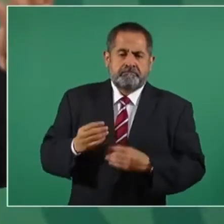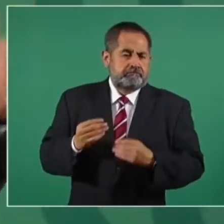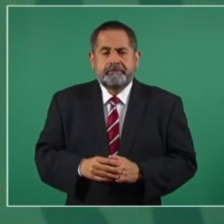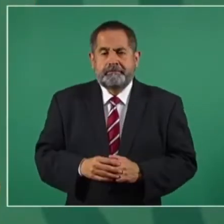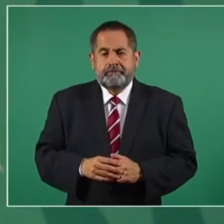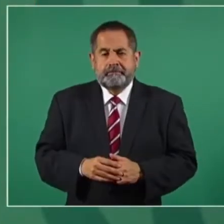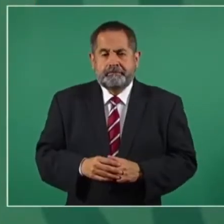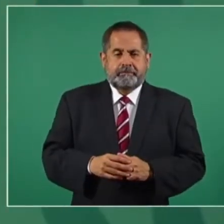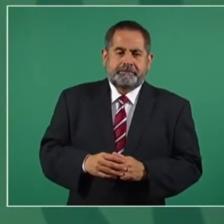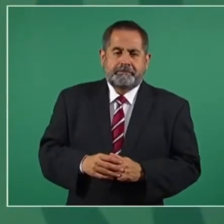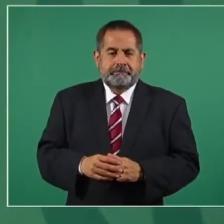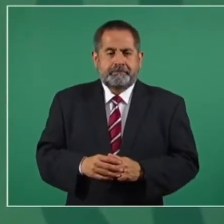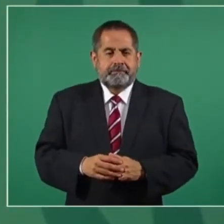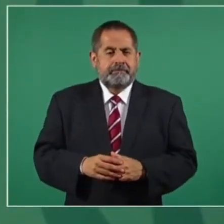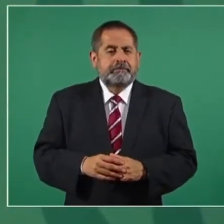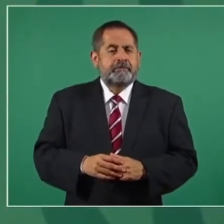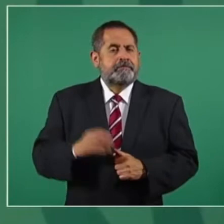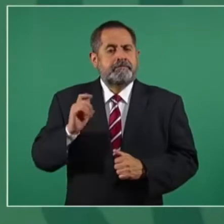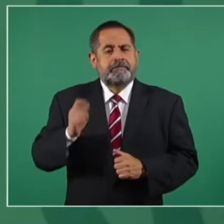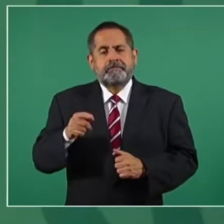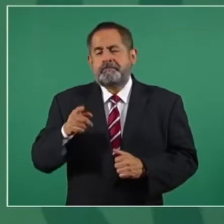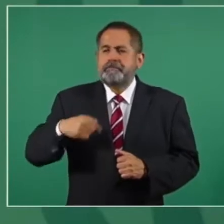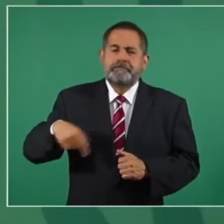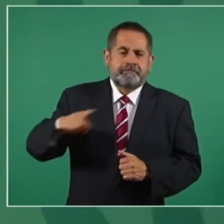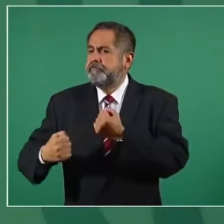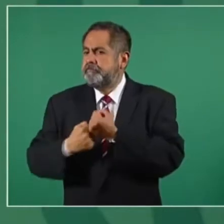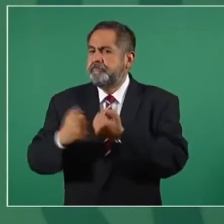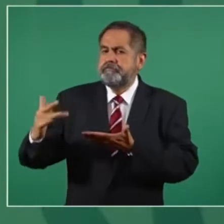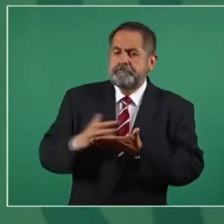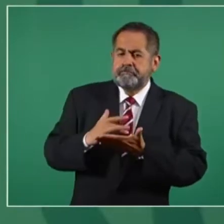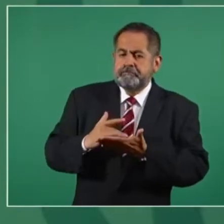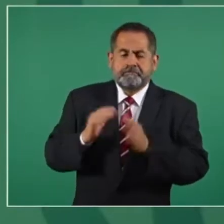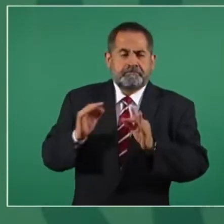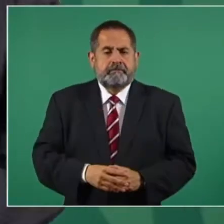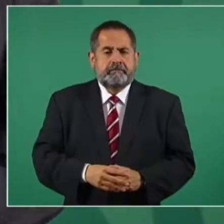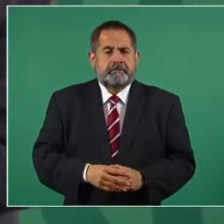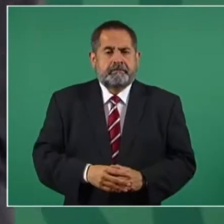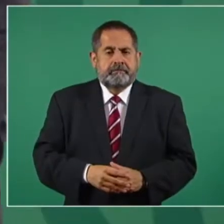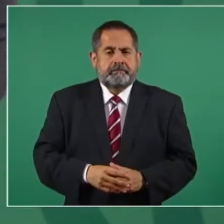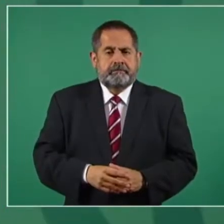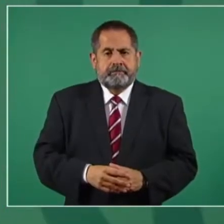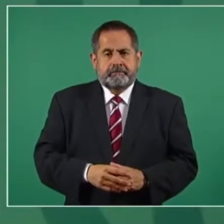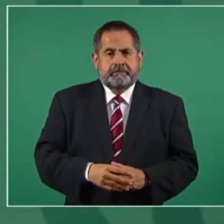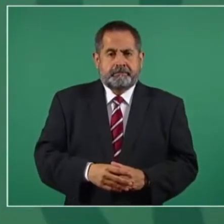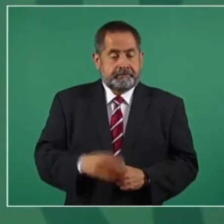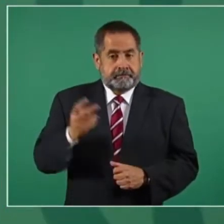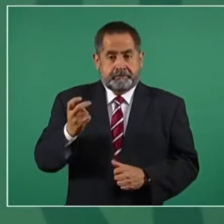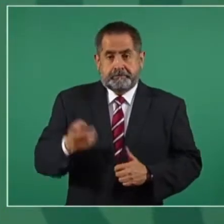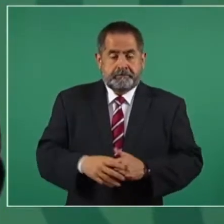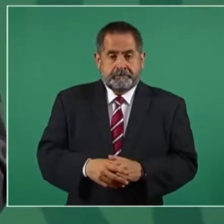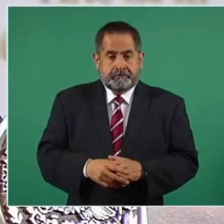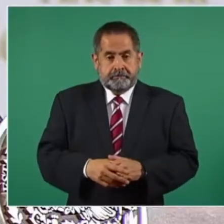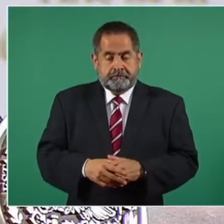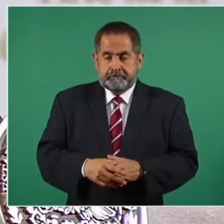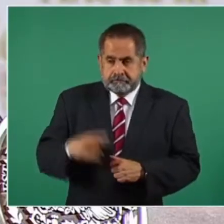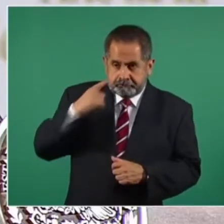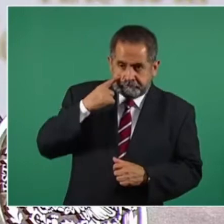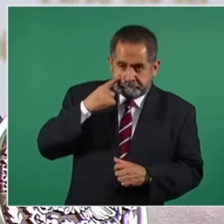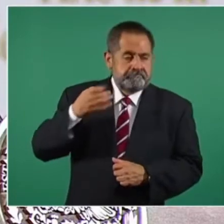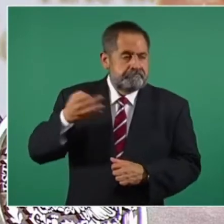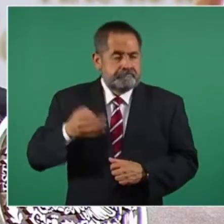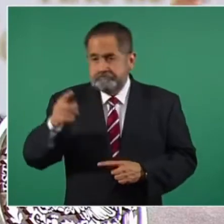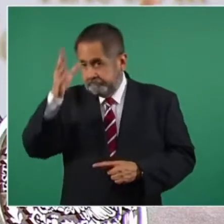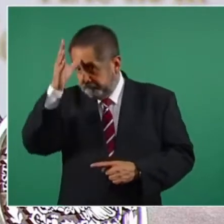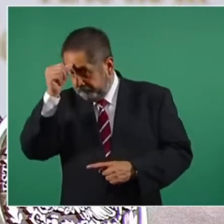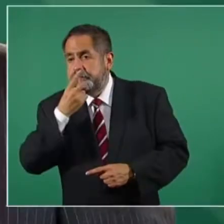mucho, porque se tiene el respaldo de los ciudadanos, se escucha al pueblo y ahí se constata si están de